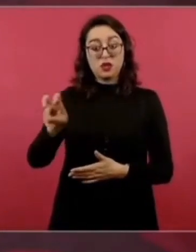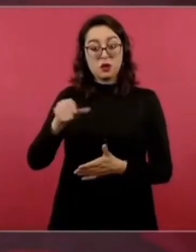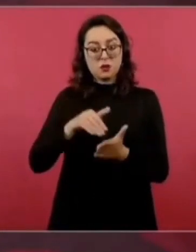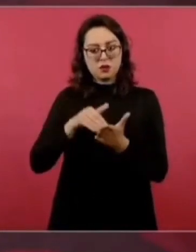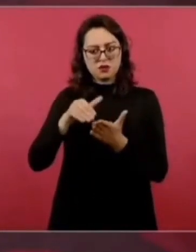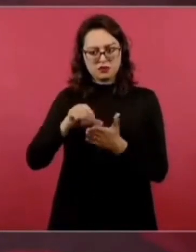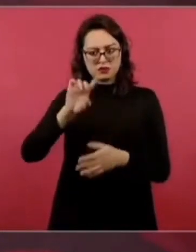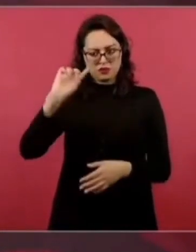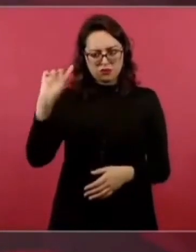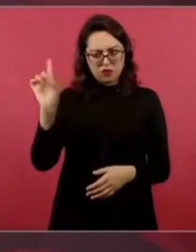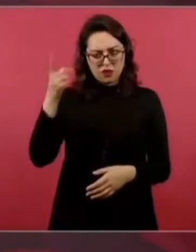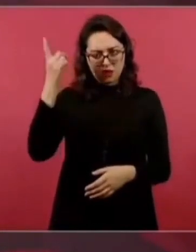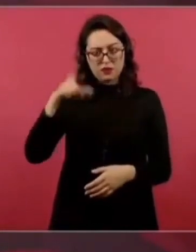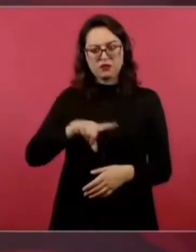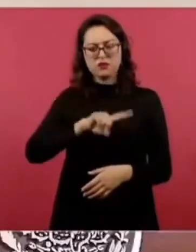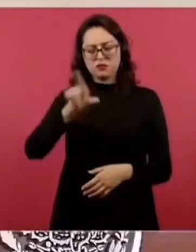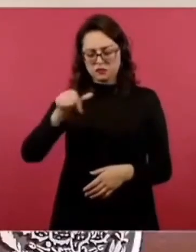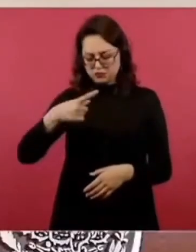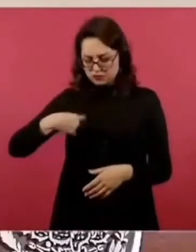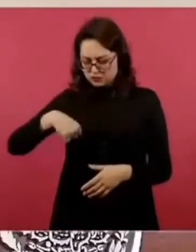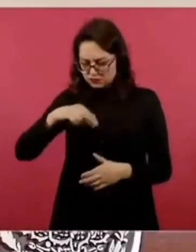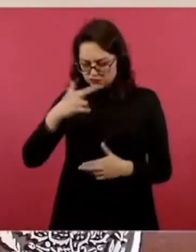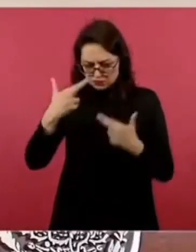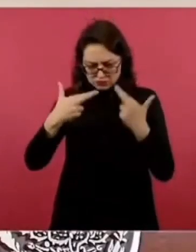pero los abogados